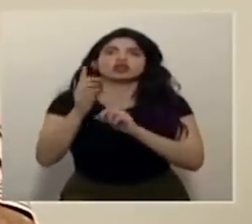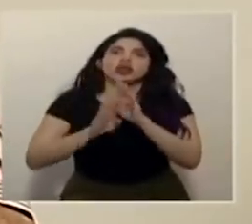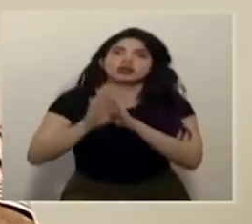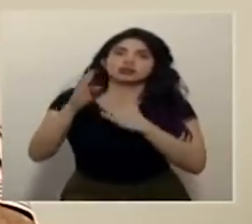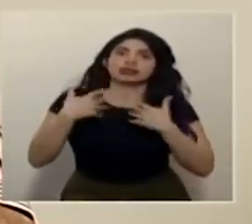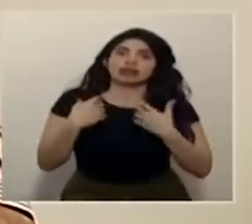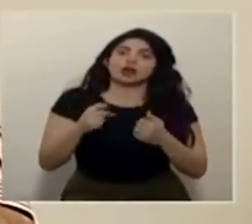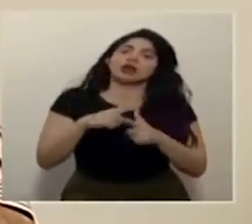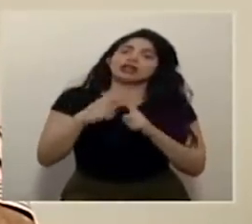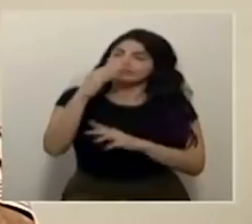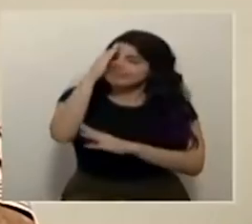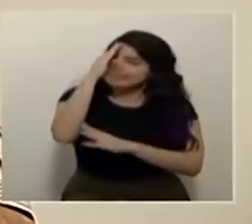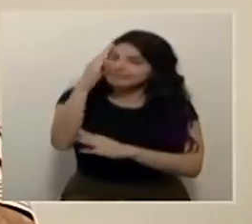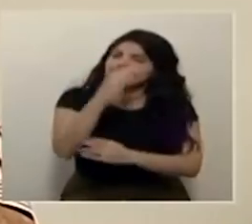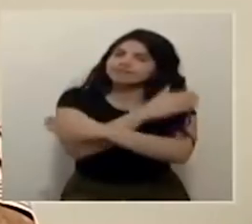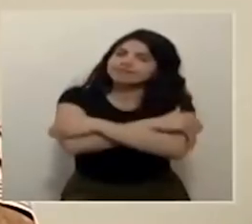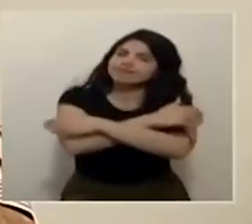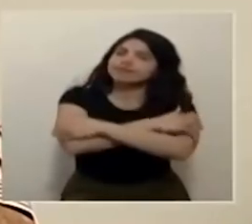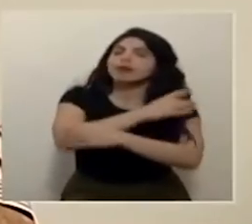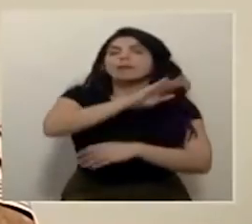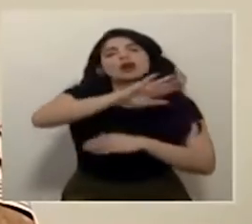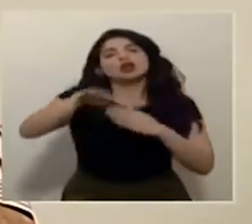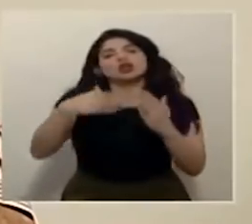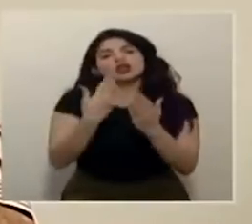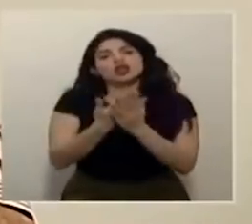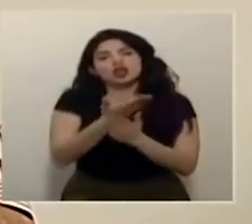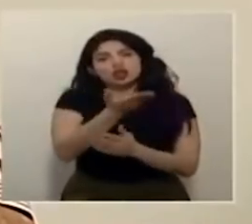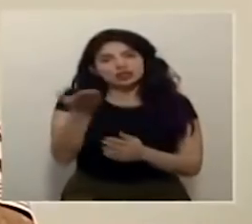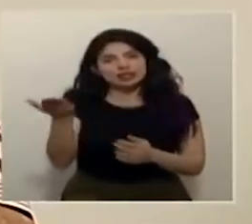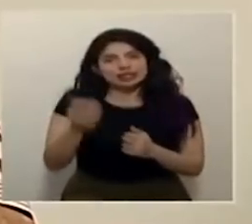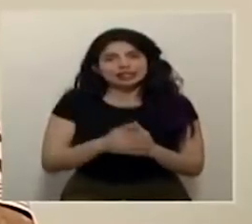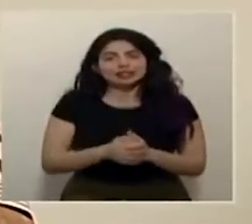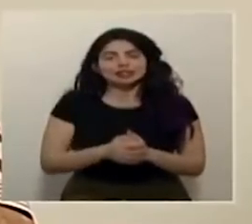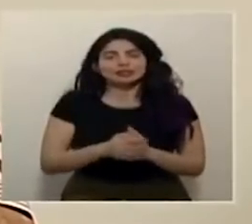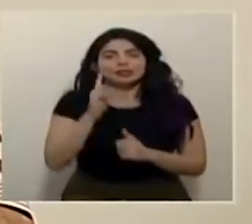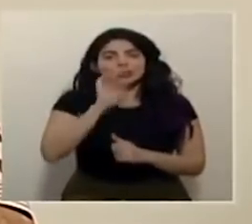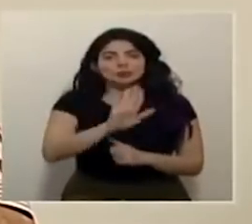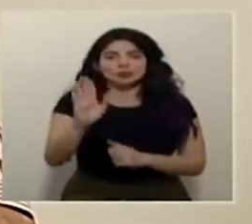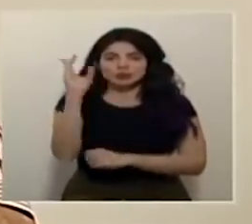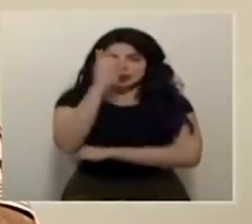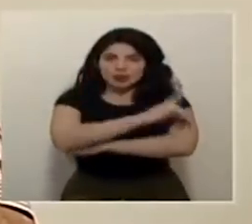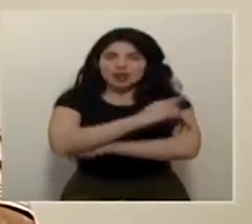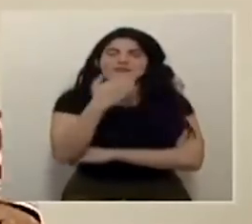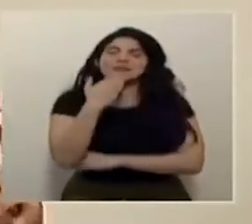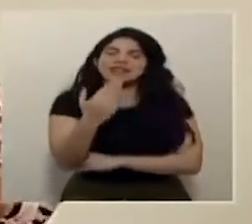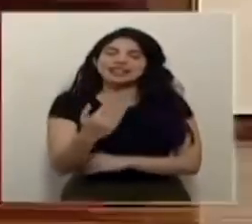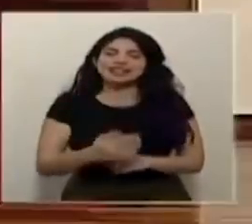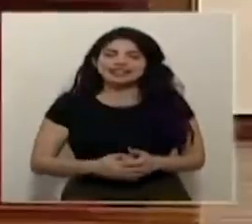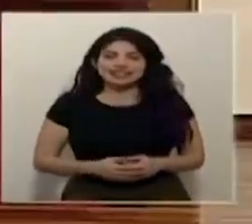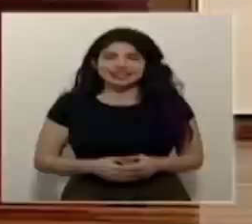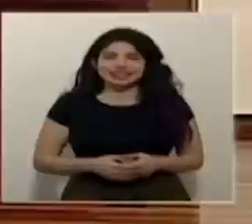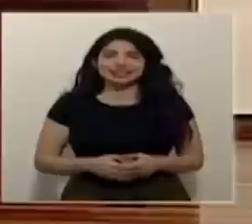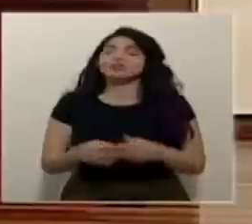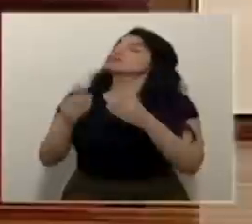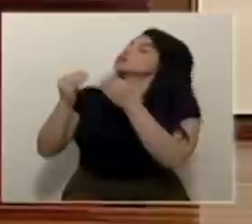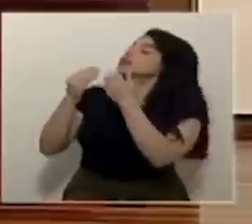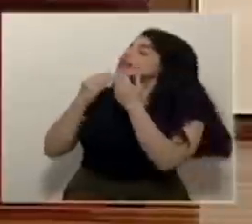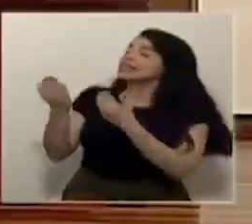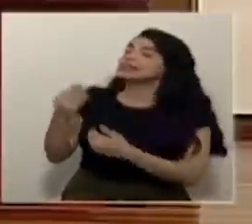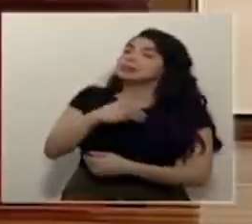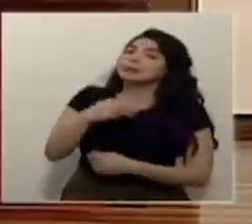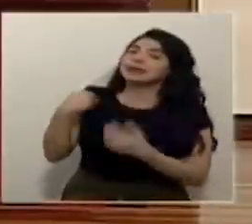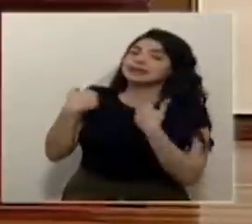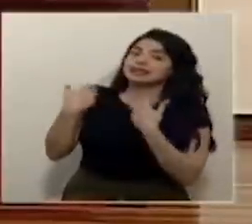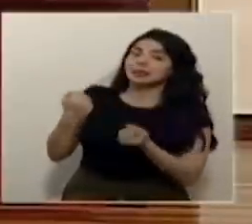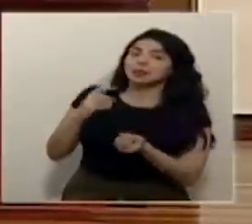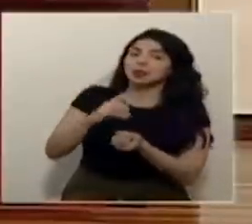que un saludo muy afectuoso para todas y todos ellos en su día. Gracias. Muchas gracias al Ministro